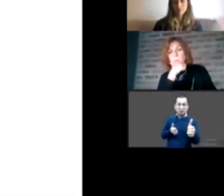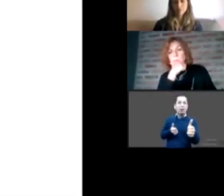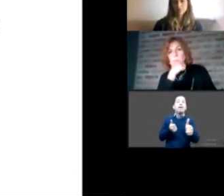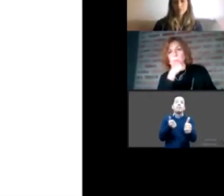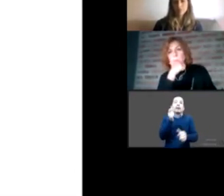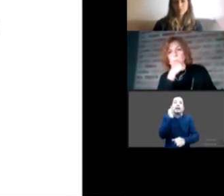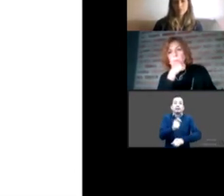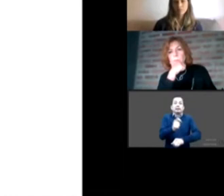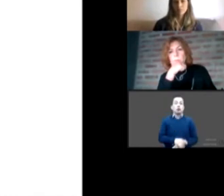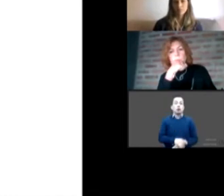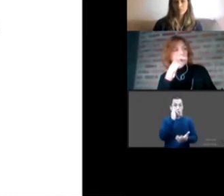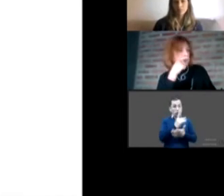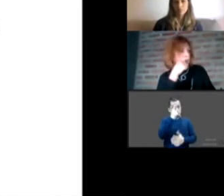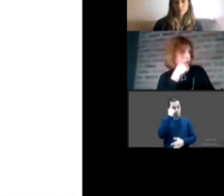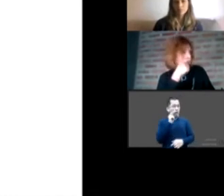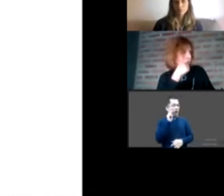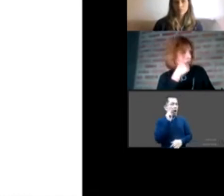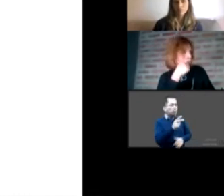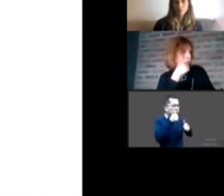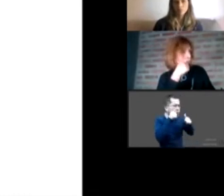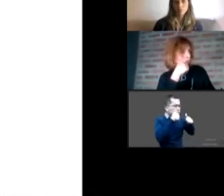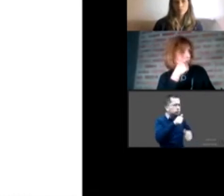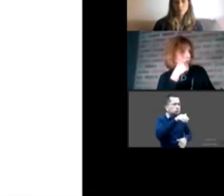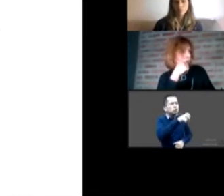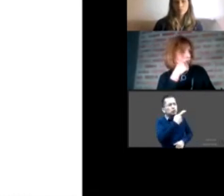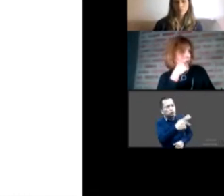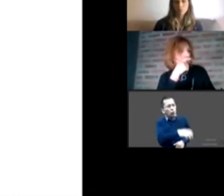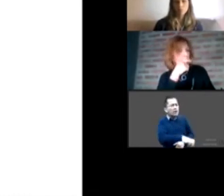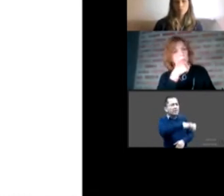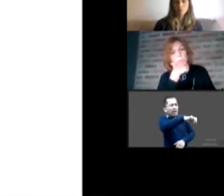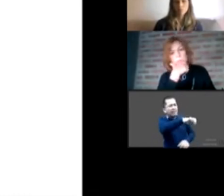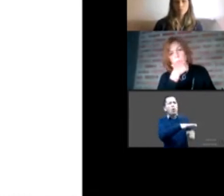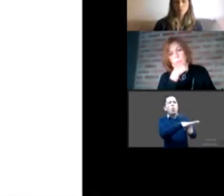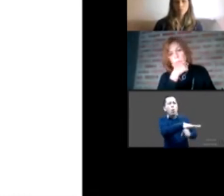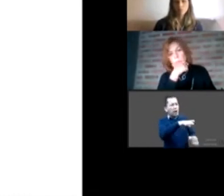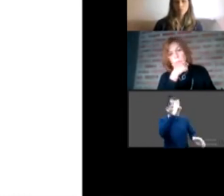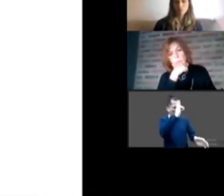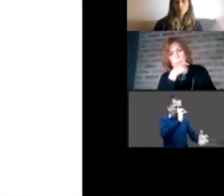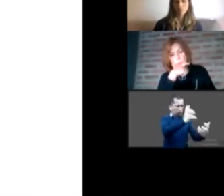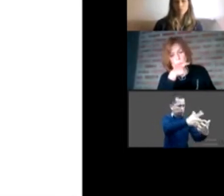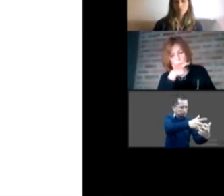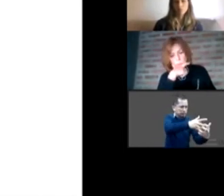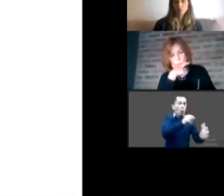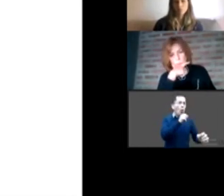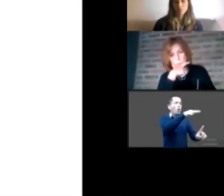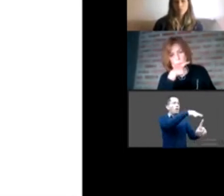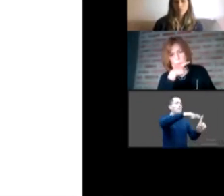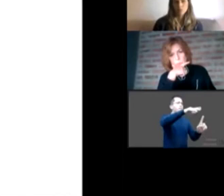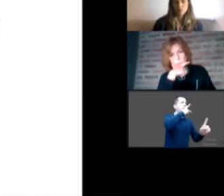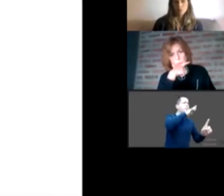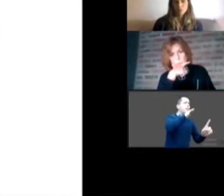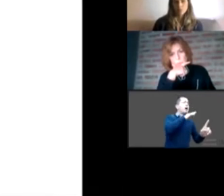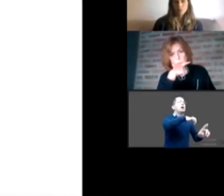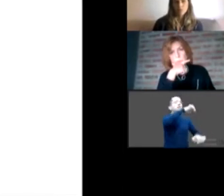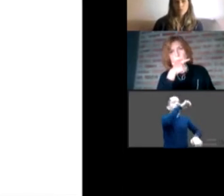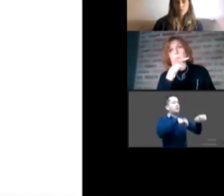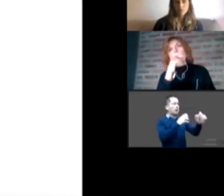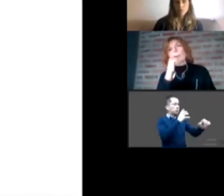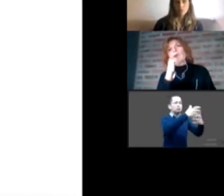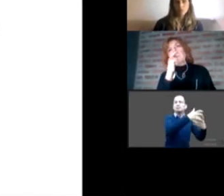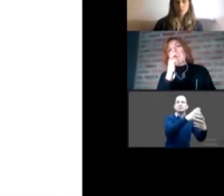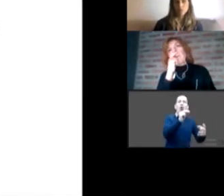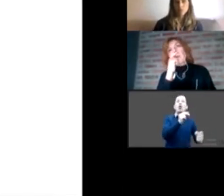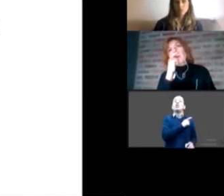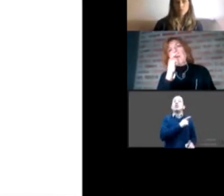edad o tanto de los padres como de los niños, sino de los desafíos particulares de cada